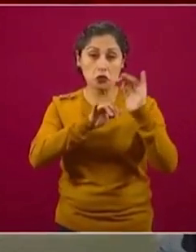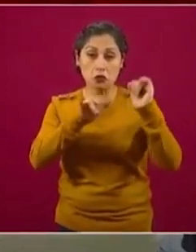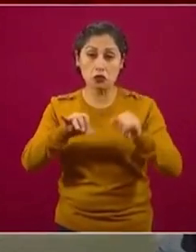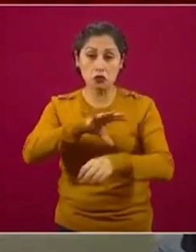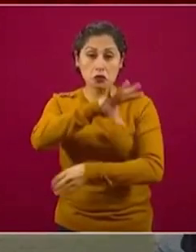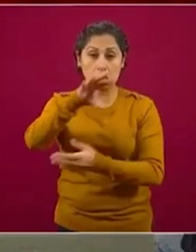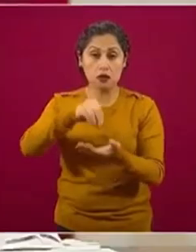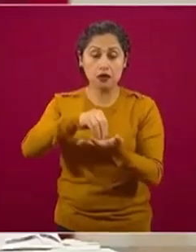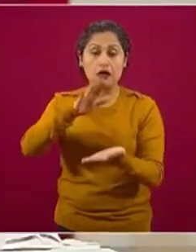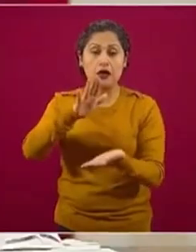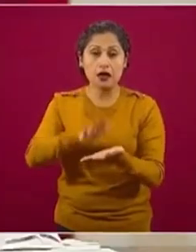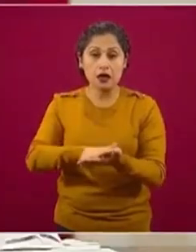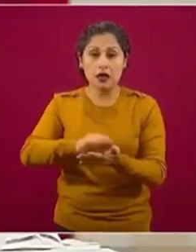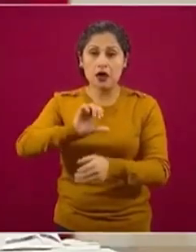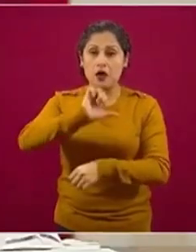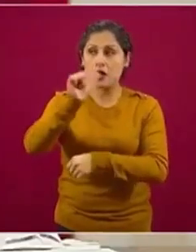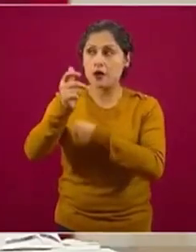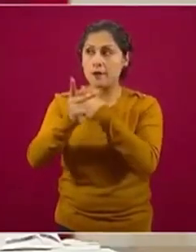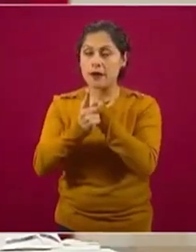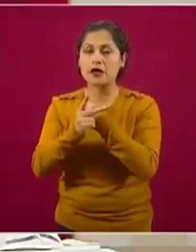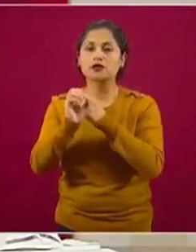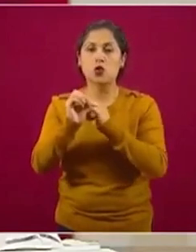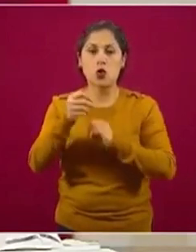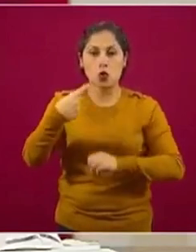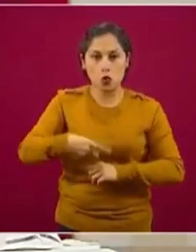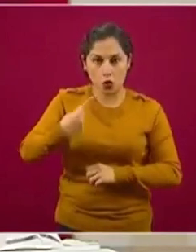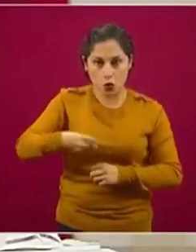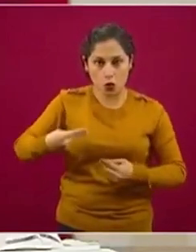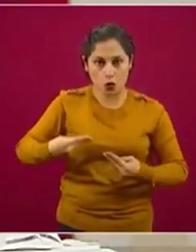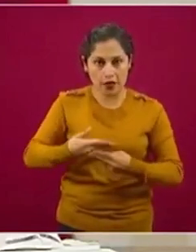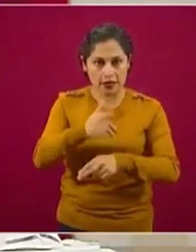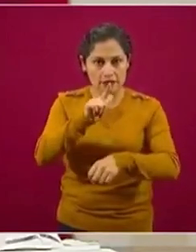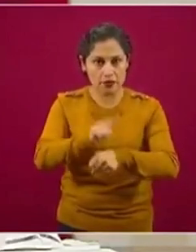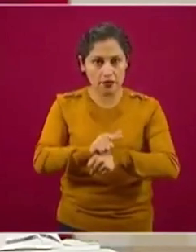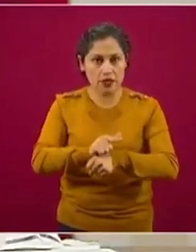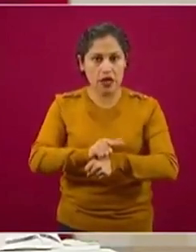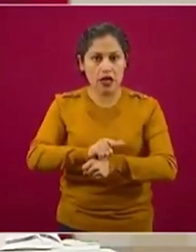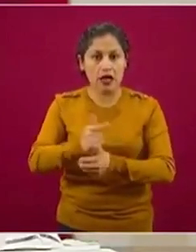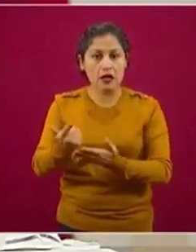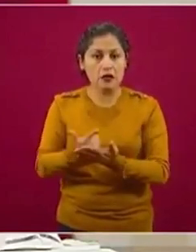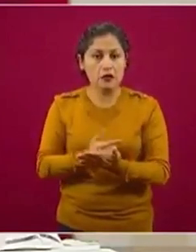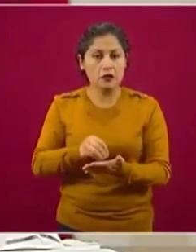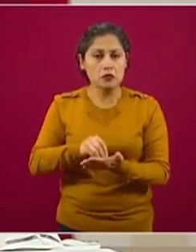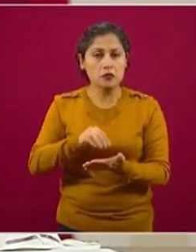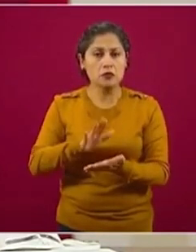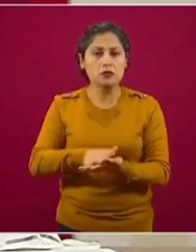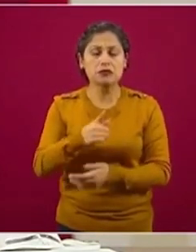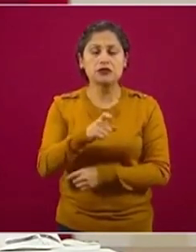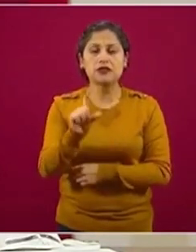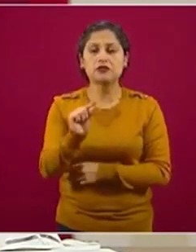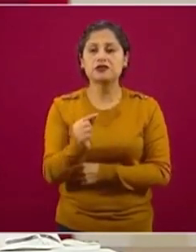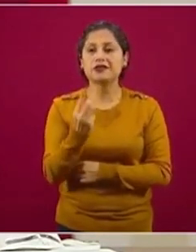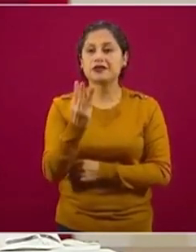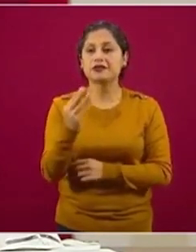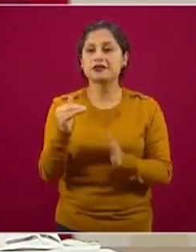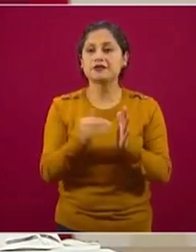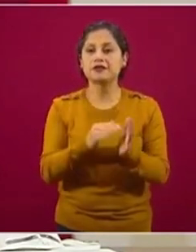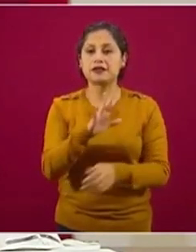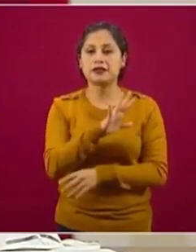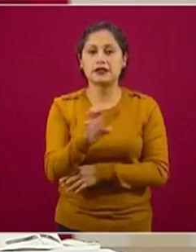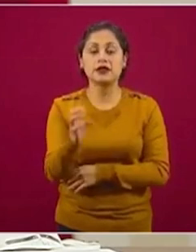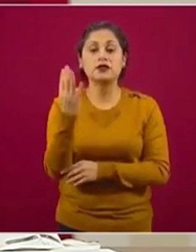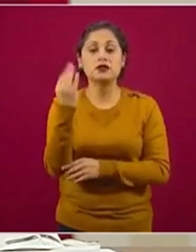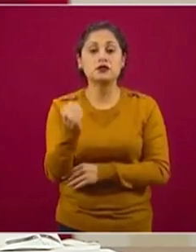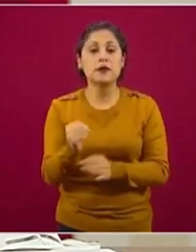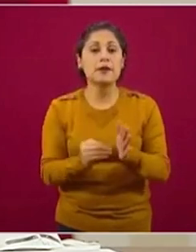se incluye el turismo extranjero y el nacional es de la cifra de 173 mil 509 millones de